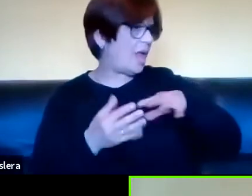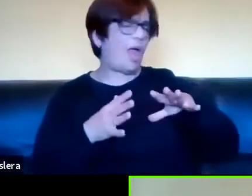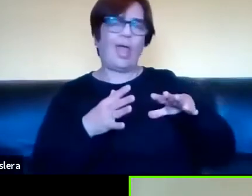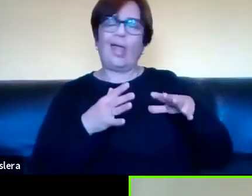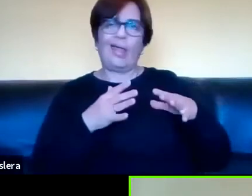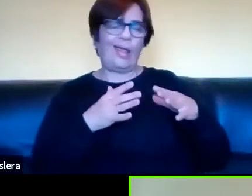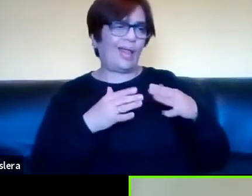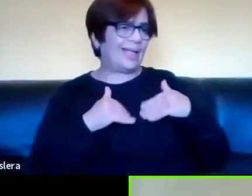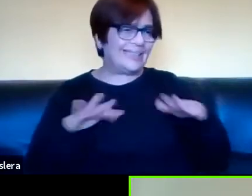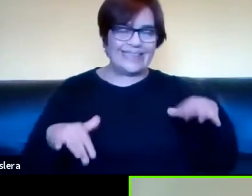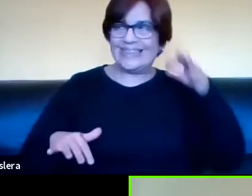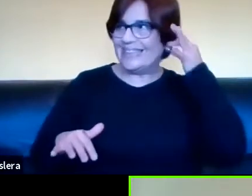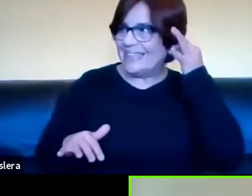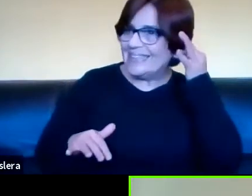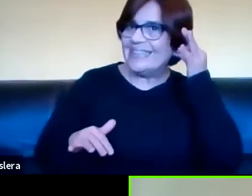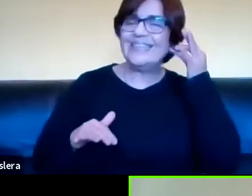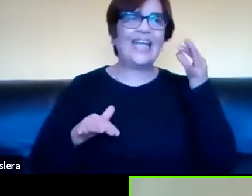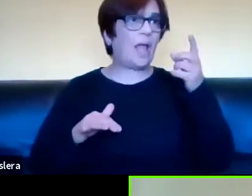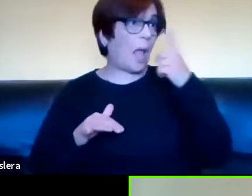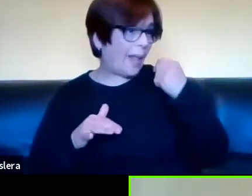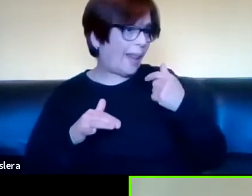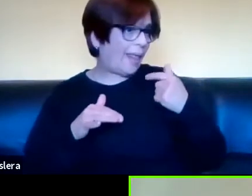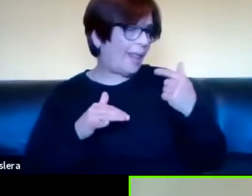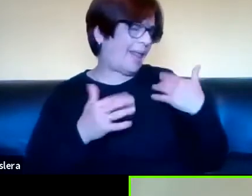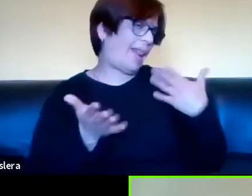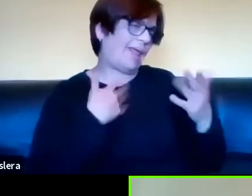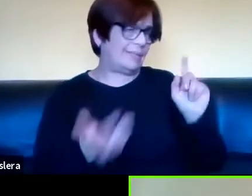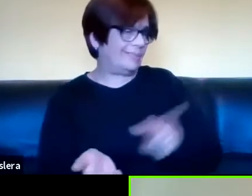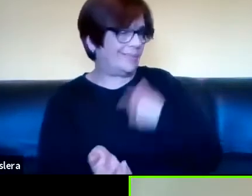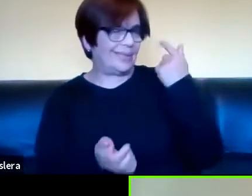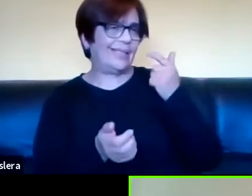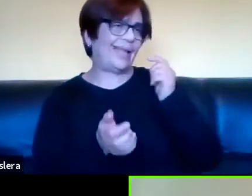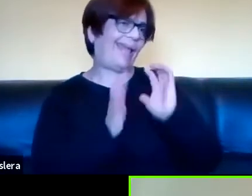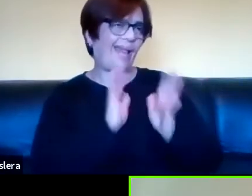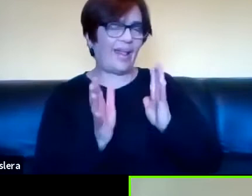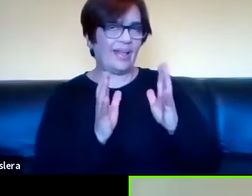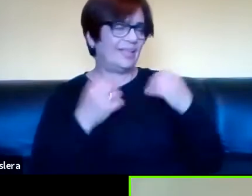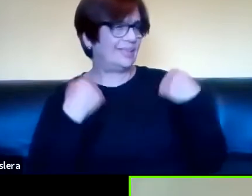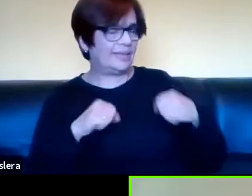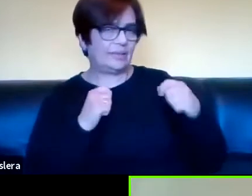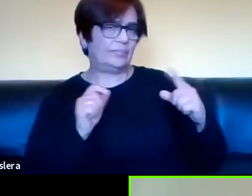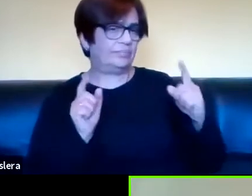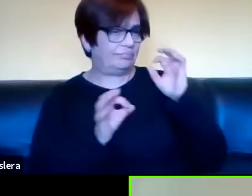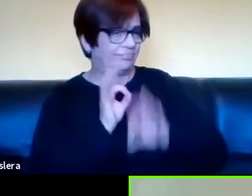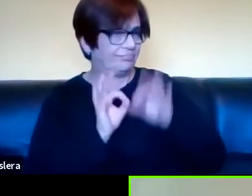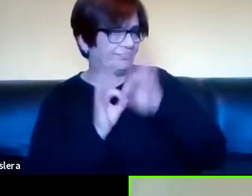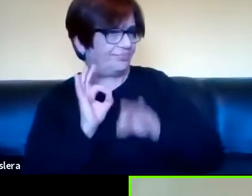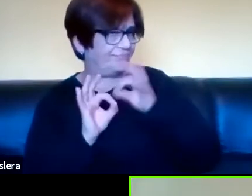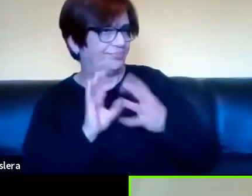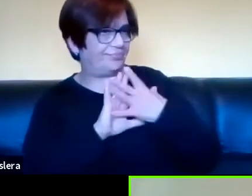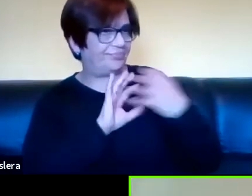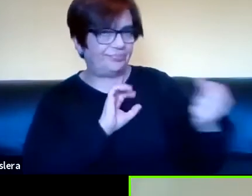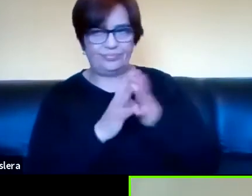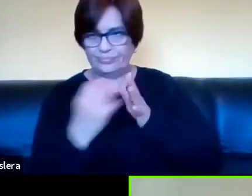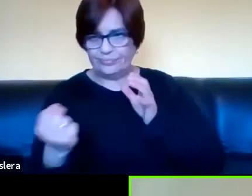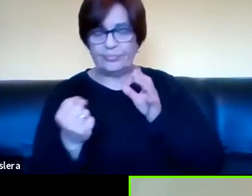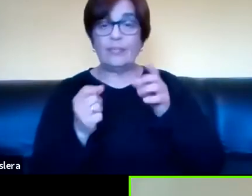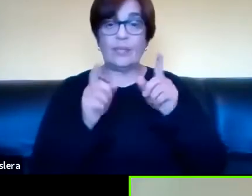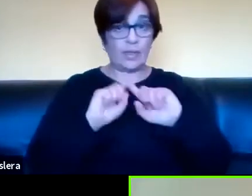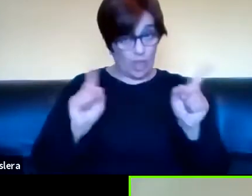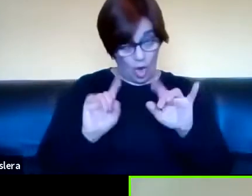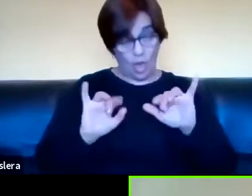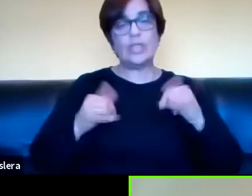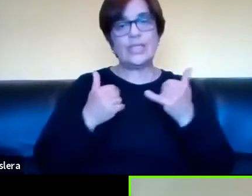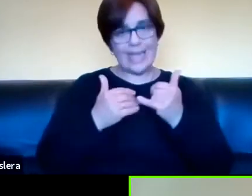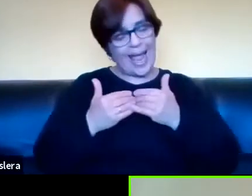niñas y niños cuando entran a la escuela están acostumbrados porque uno habla en modo pragmático no habla en el modo sintáctico y tiene que aprender a